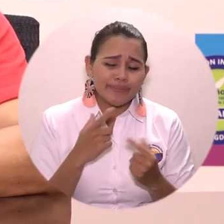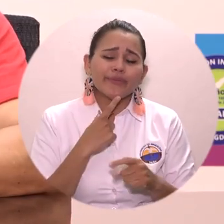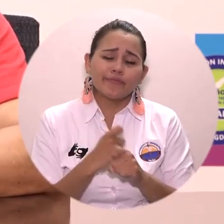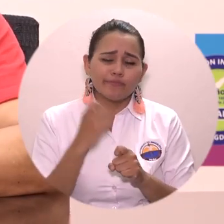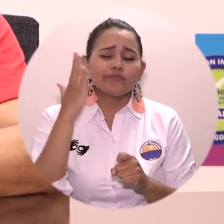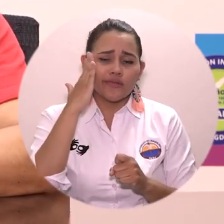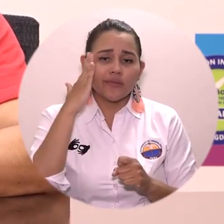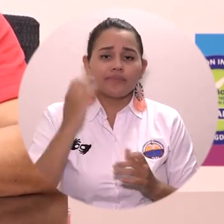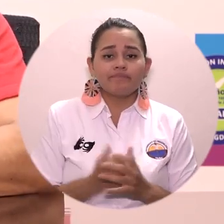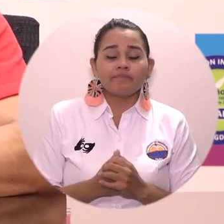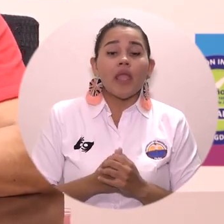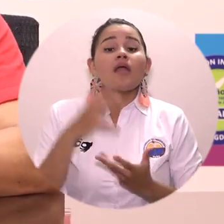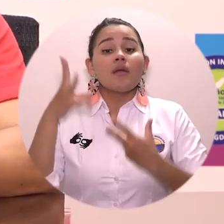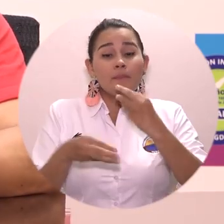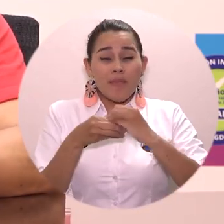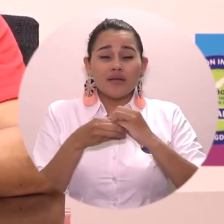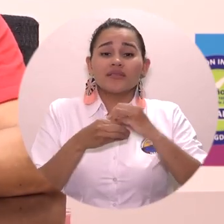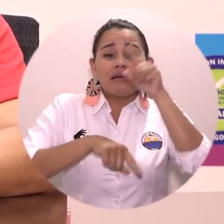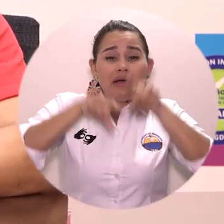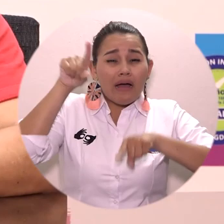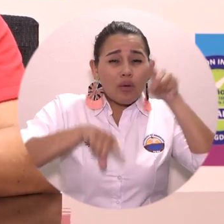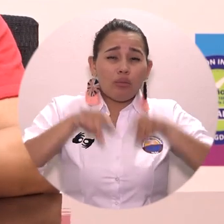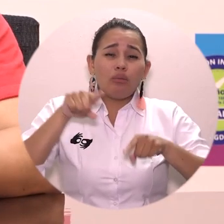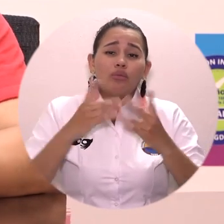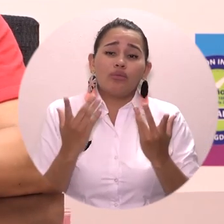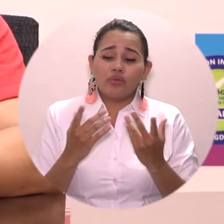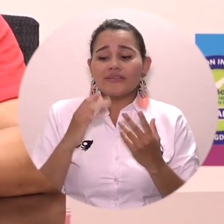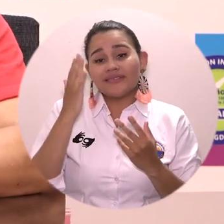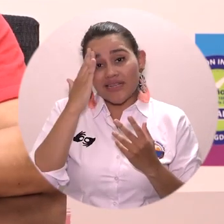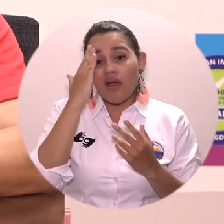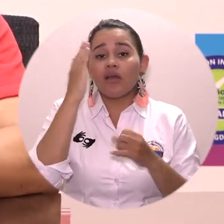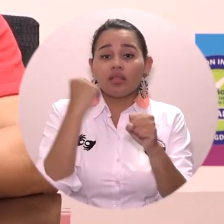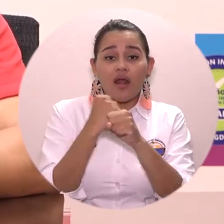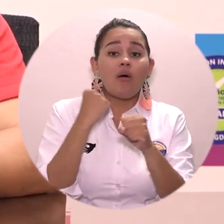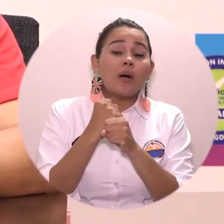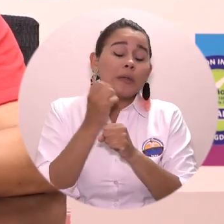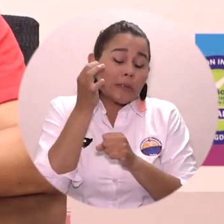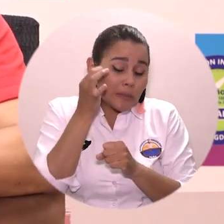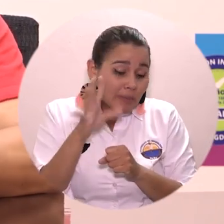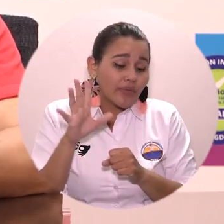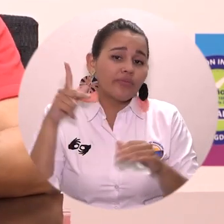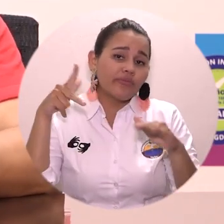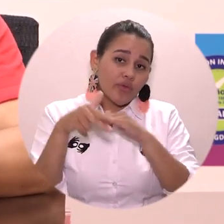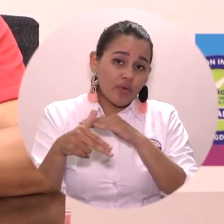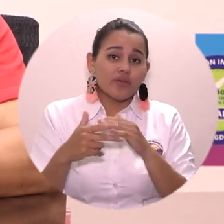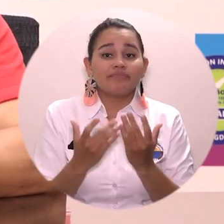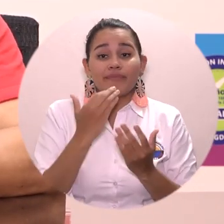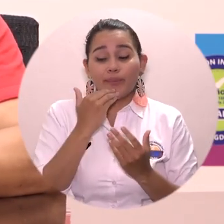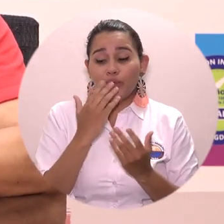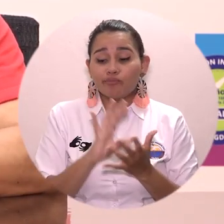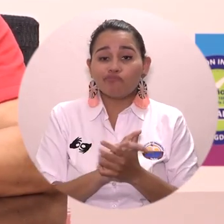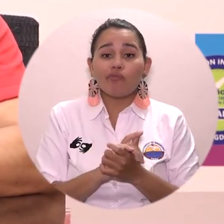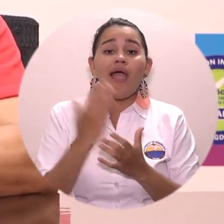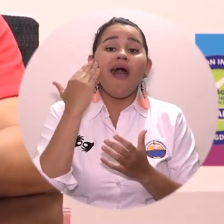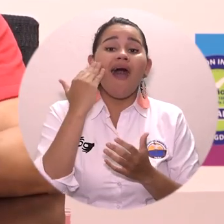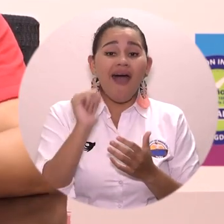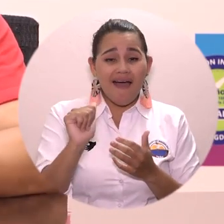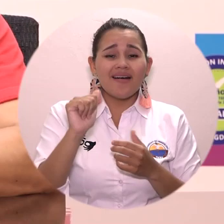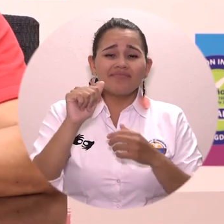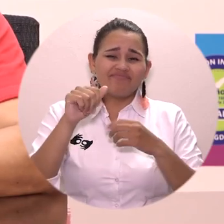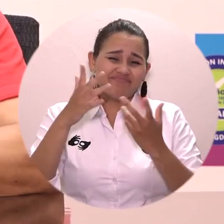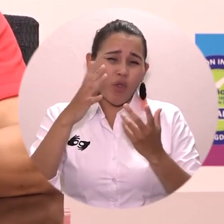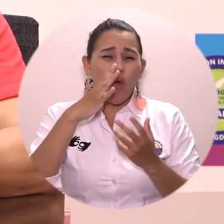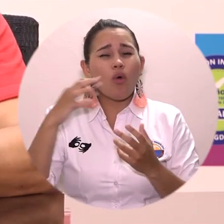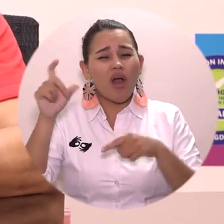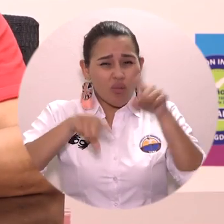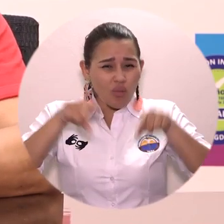etc. Y en aquellas personas que van a tener que ver interrumpido su trabajo, alguna gente que trabaja con nosotros en los temas de aseo